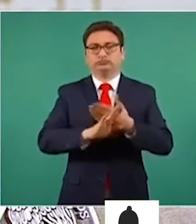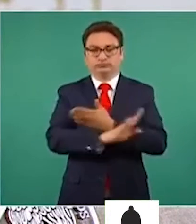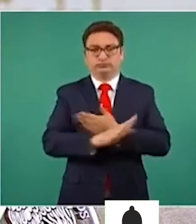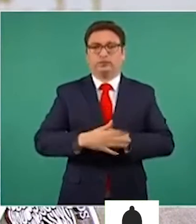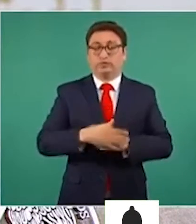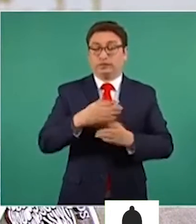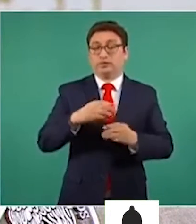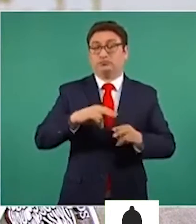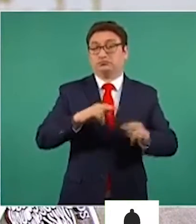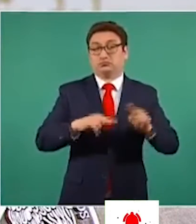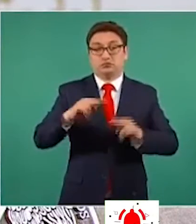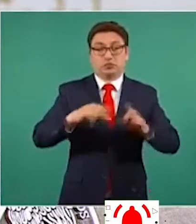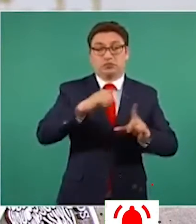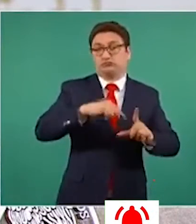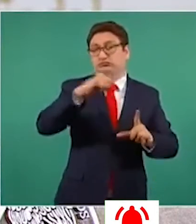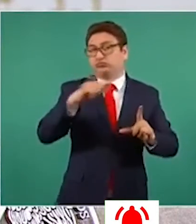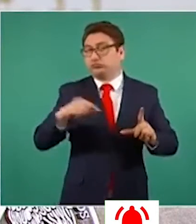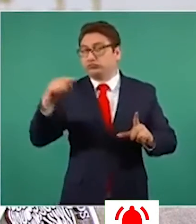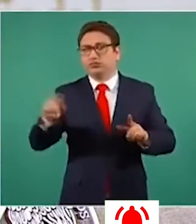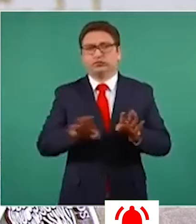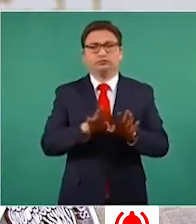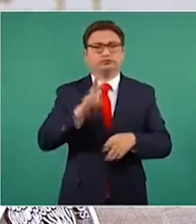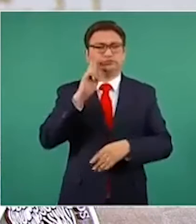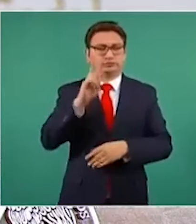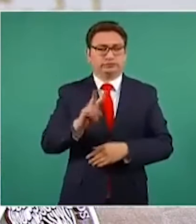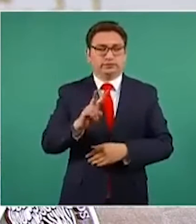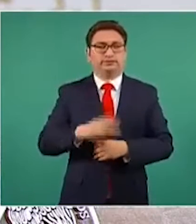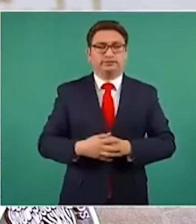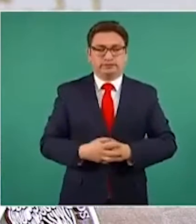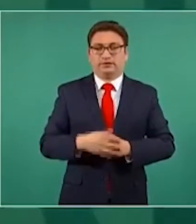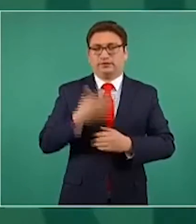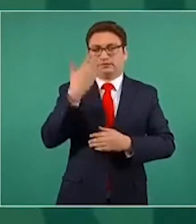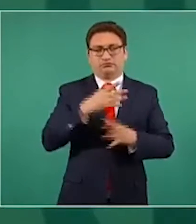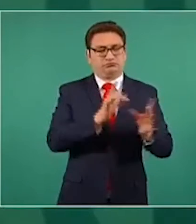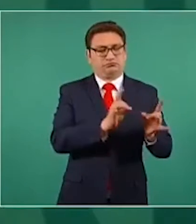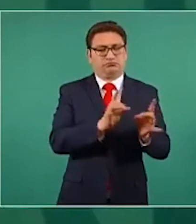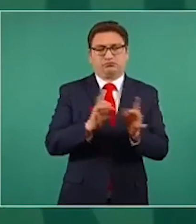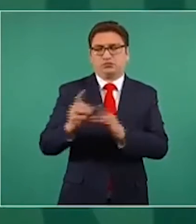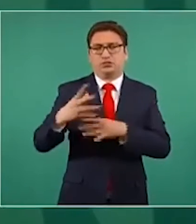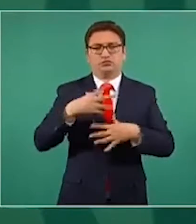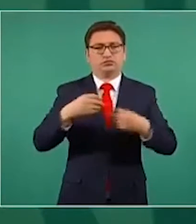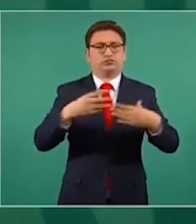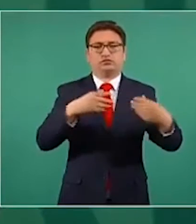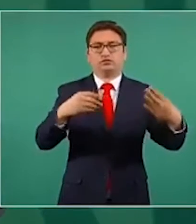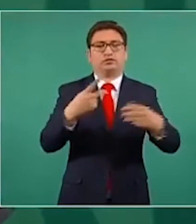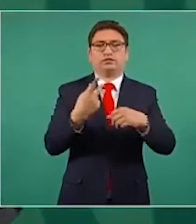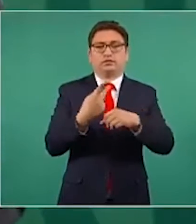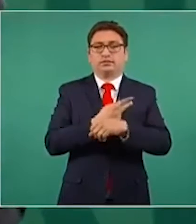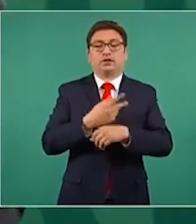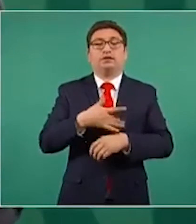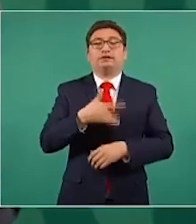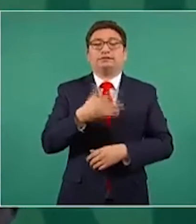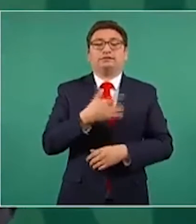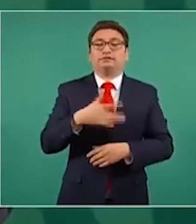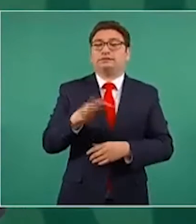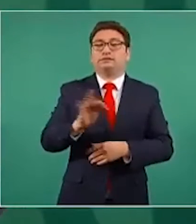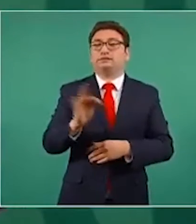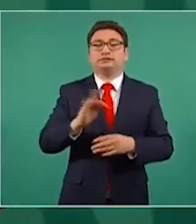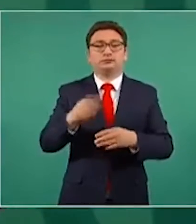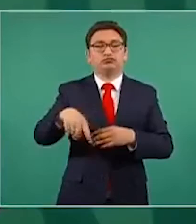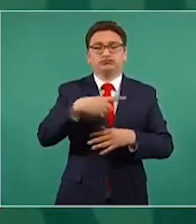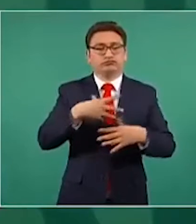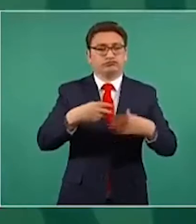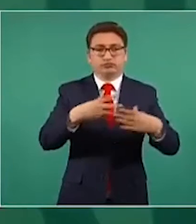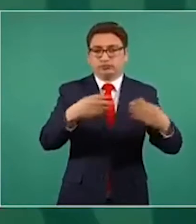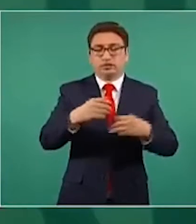epidémica, la que estamos ya habituados, que muestra el acontecer epidémico. Estos recuerden que son los casos estimados, todos los casos